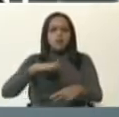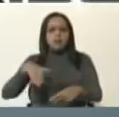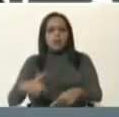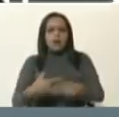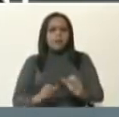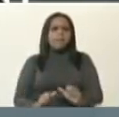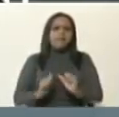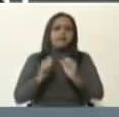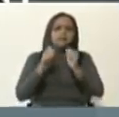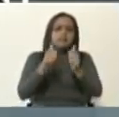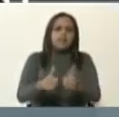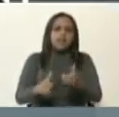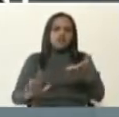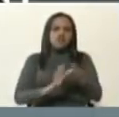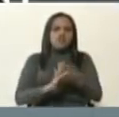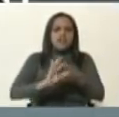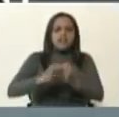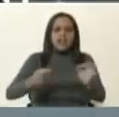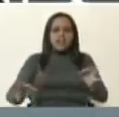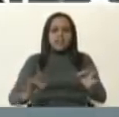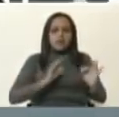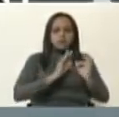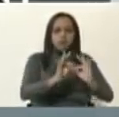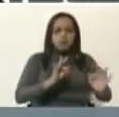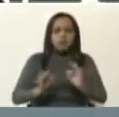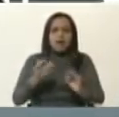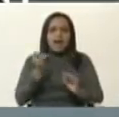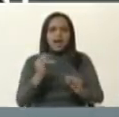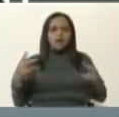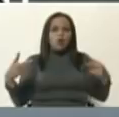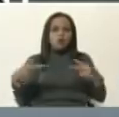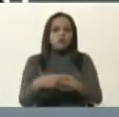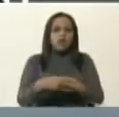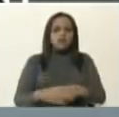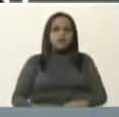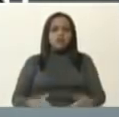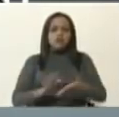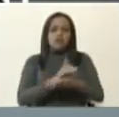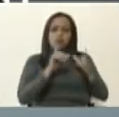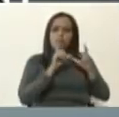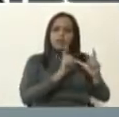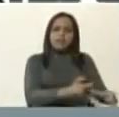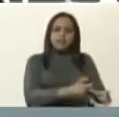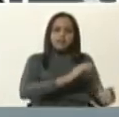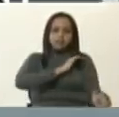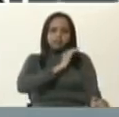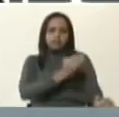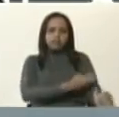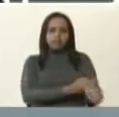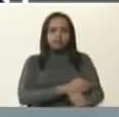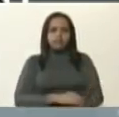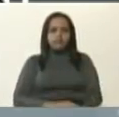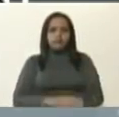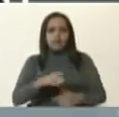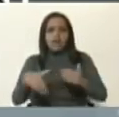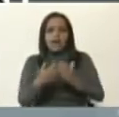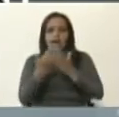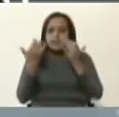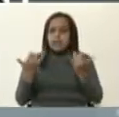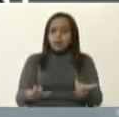gestando de cadenas de contagio sean cortadas a través de la cuarentena radical. Hasta ahora